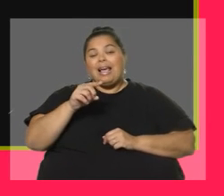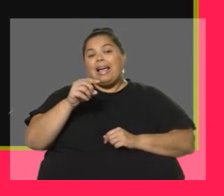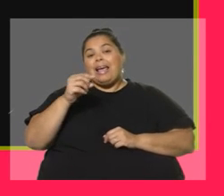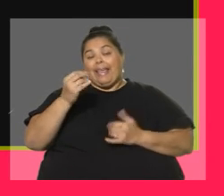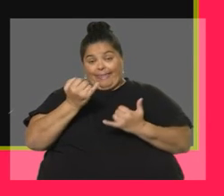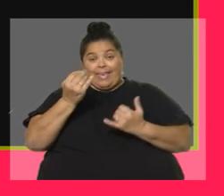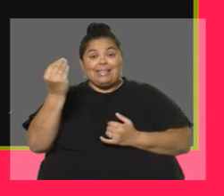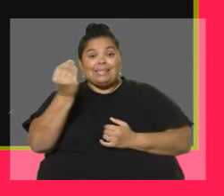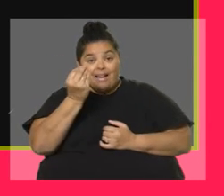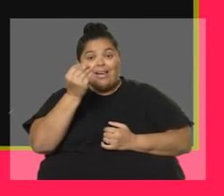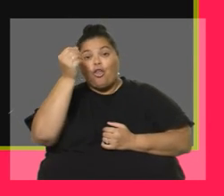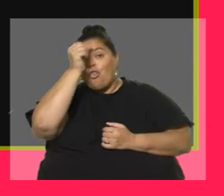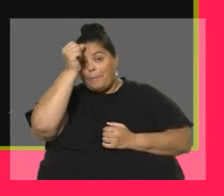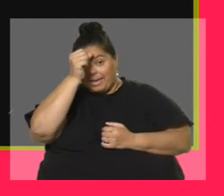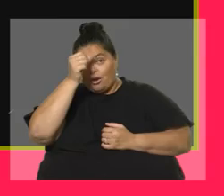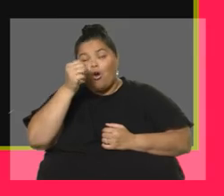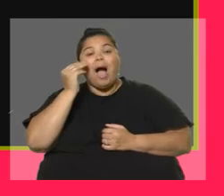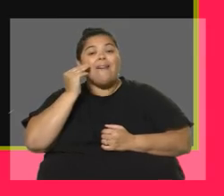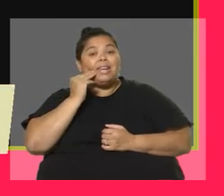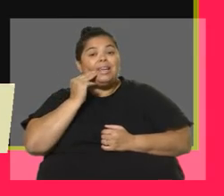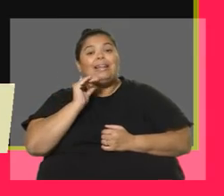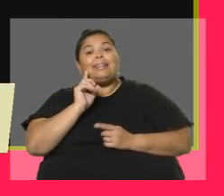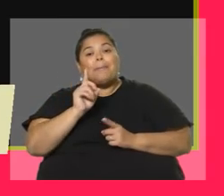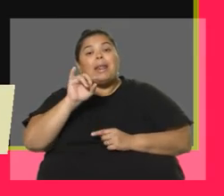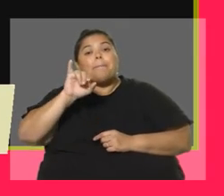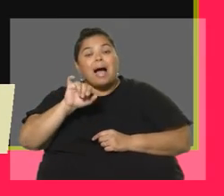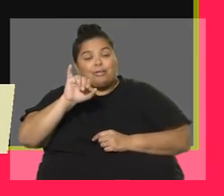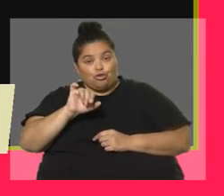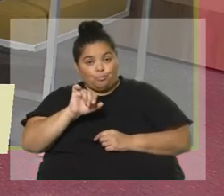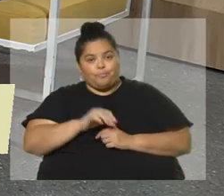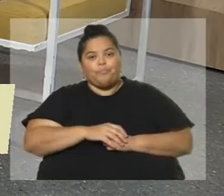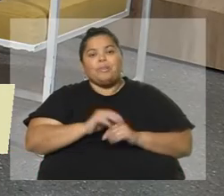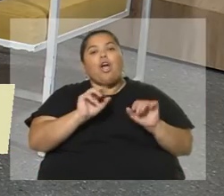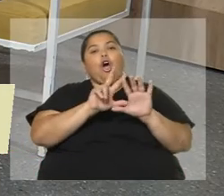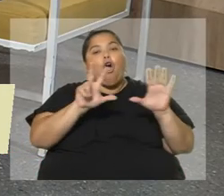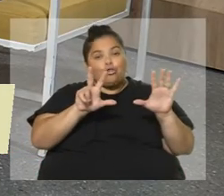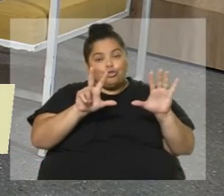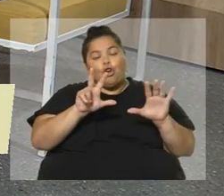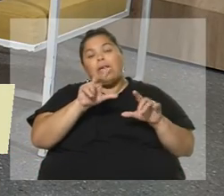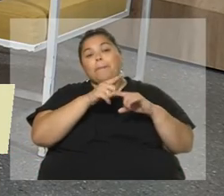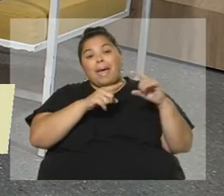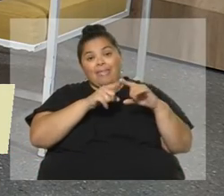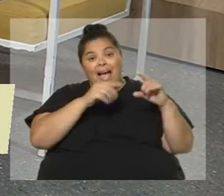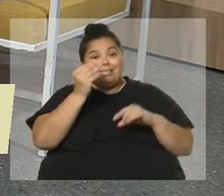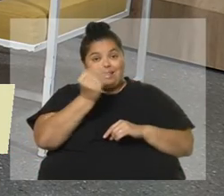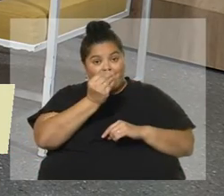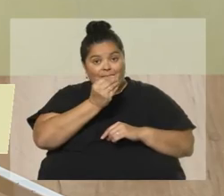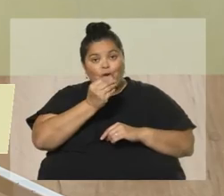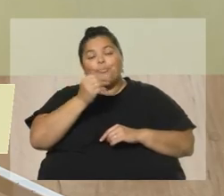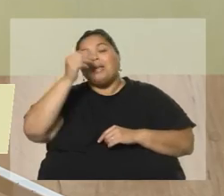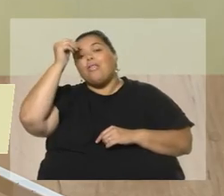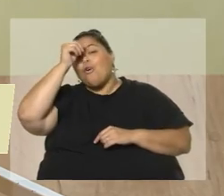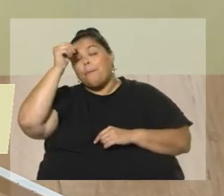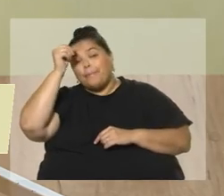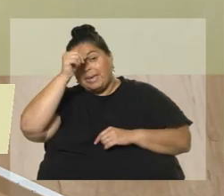sábados y domingos de abril y mayo, sábados a las 20.30, domingos a las 19, en la sede de la Asociación de